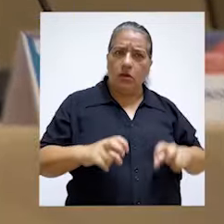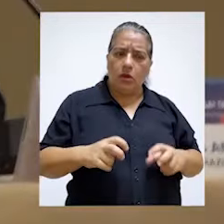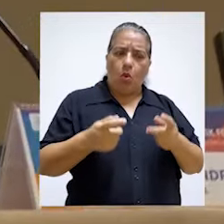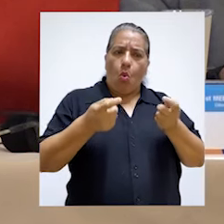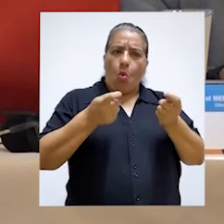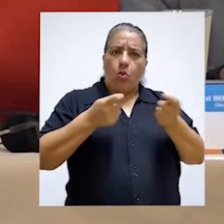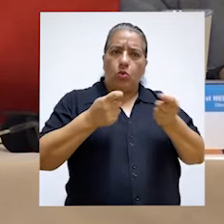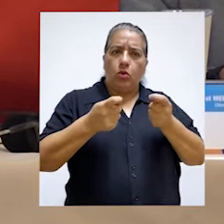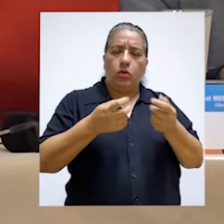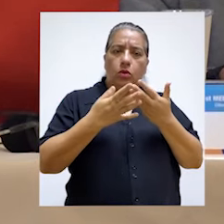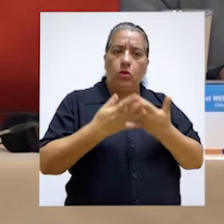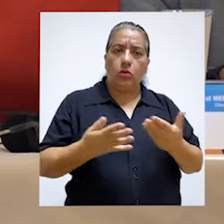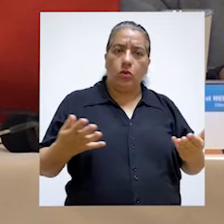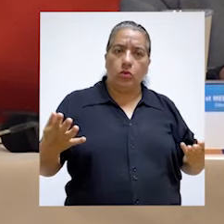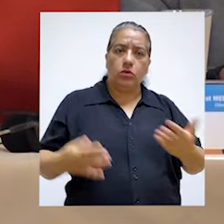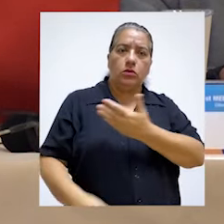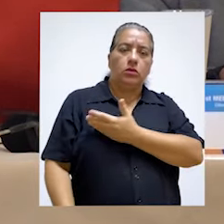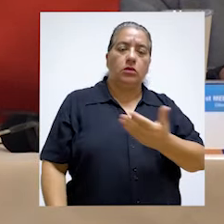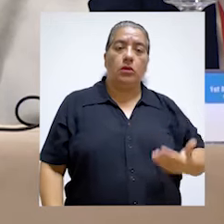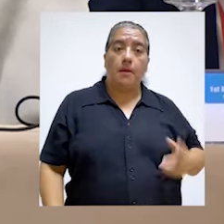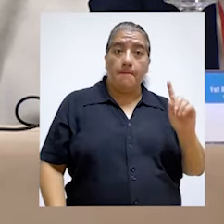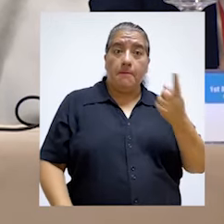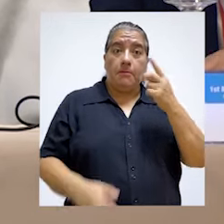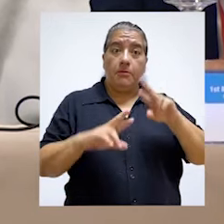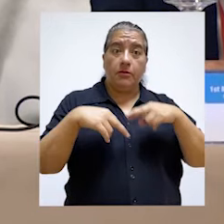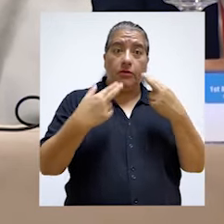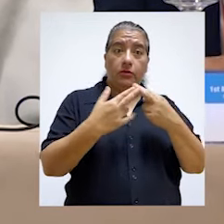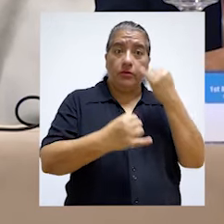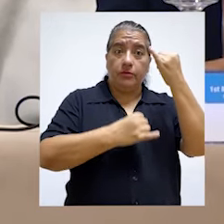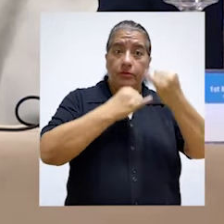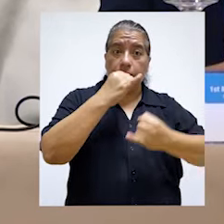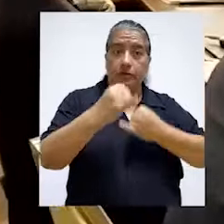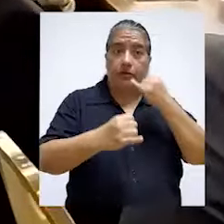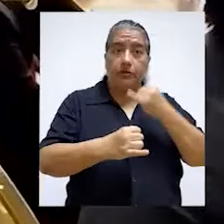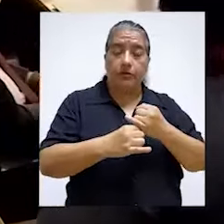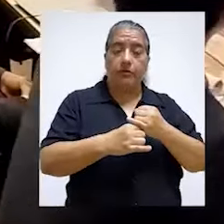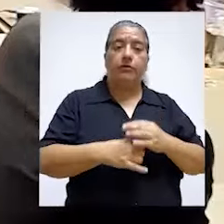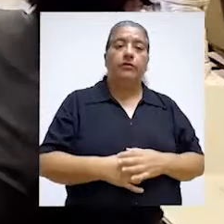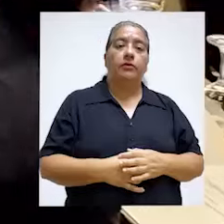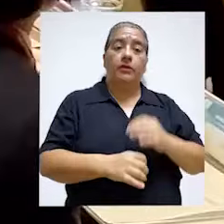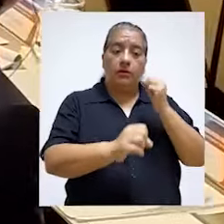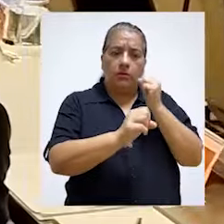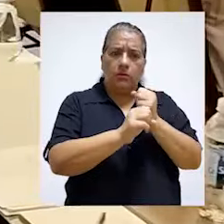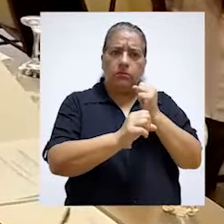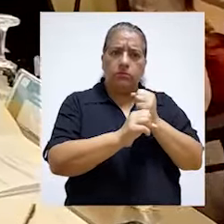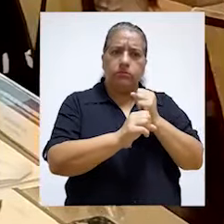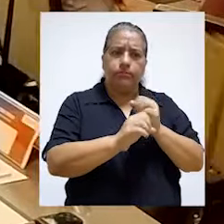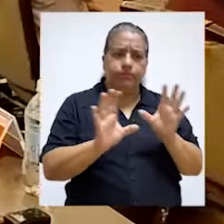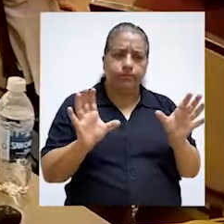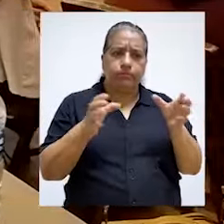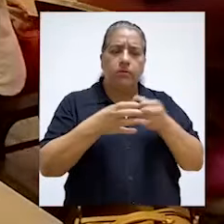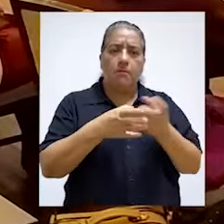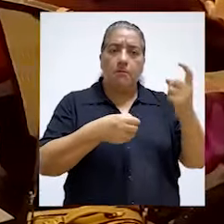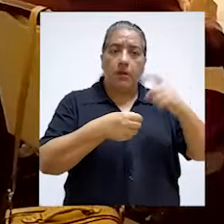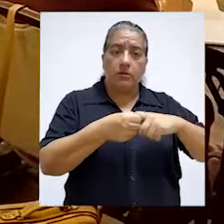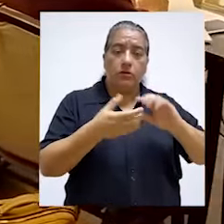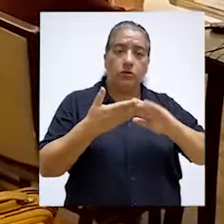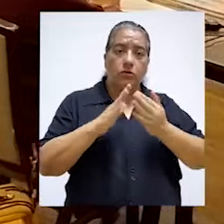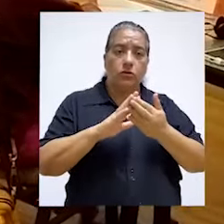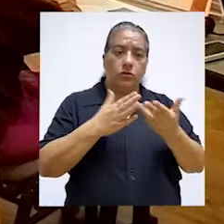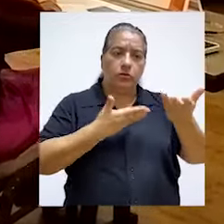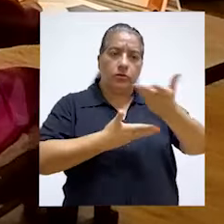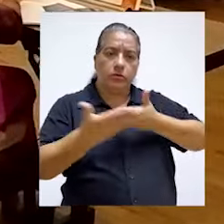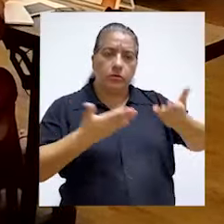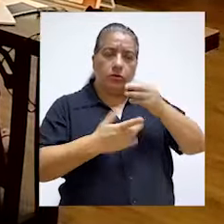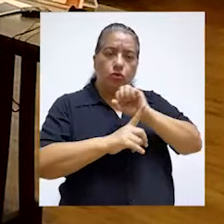control de los recursos públicos. Fue durante la primera reunión internacional de la Fuerza de Tarea, Participación Ciudadana